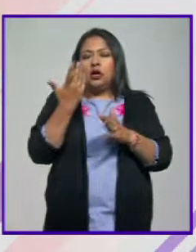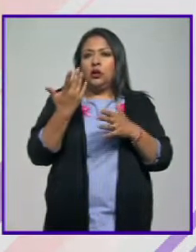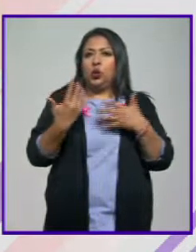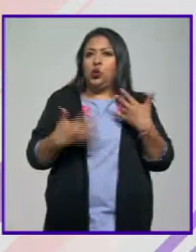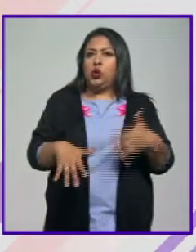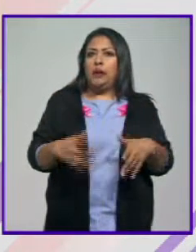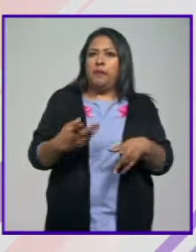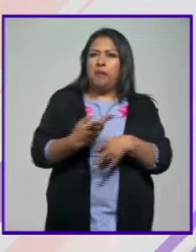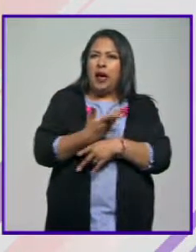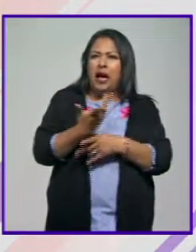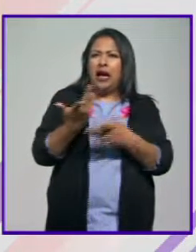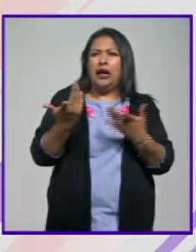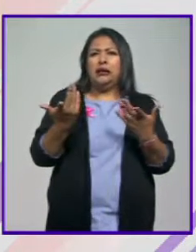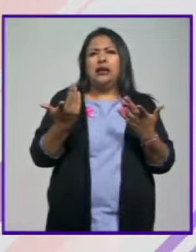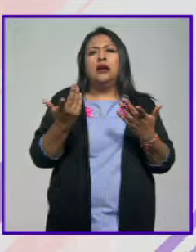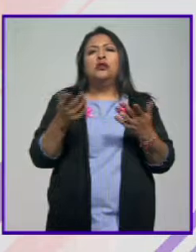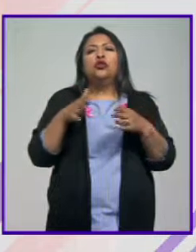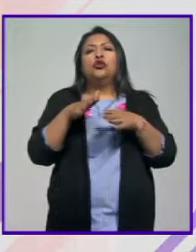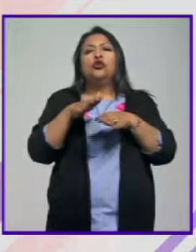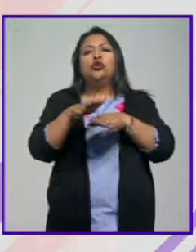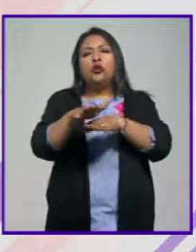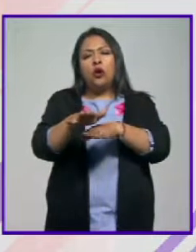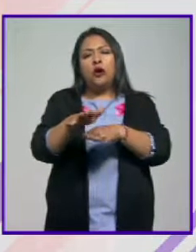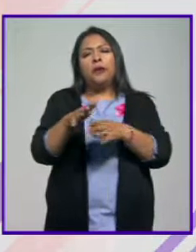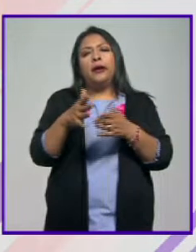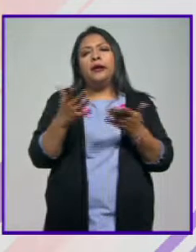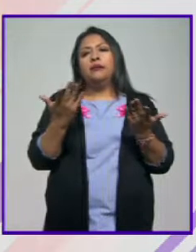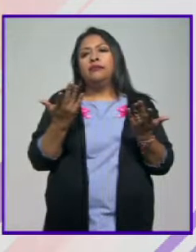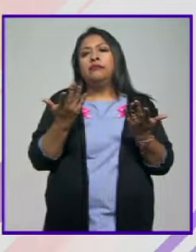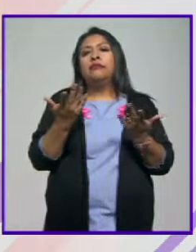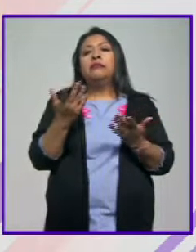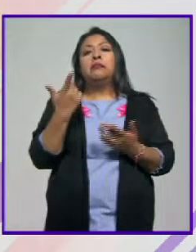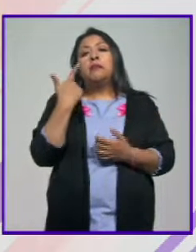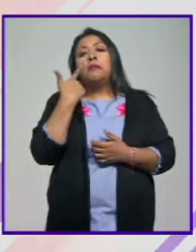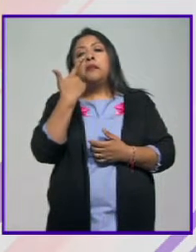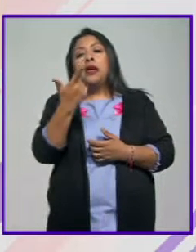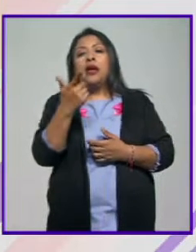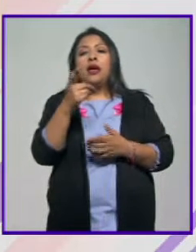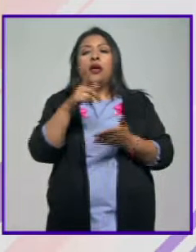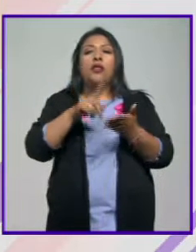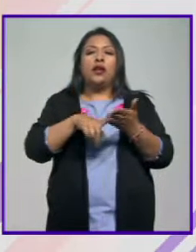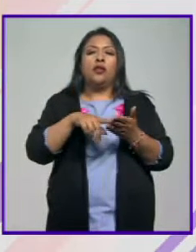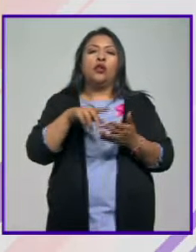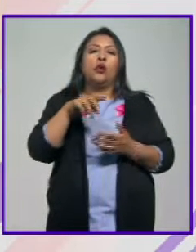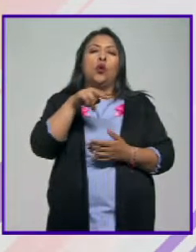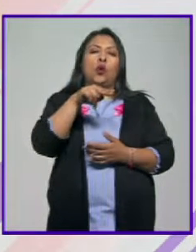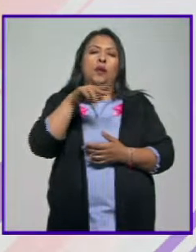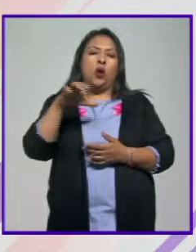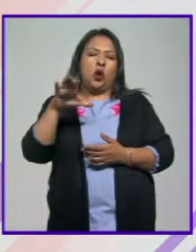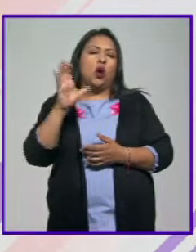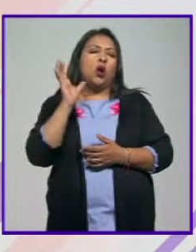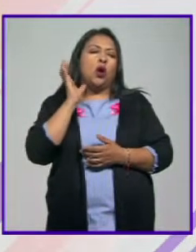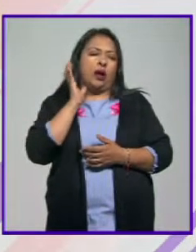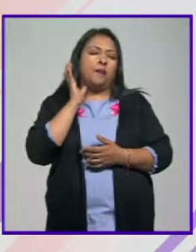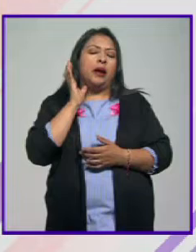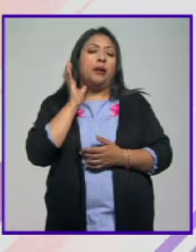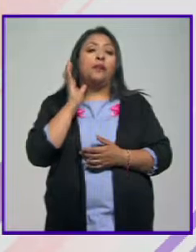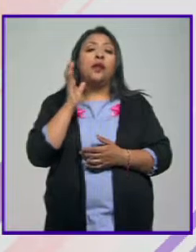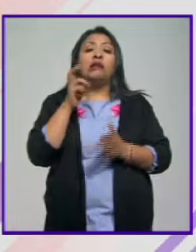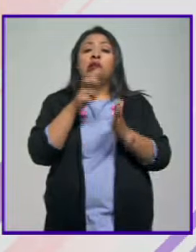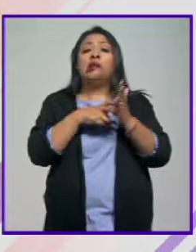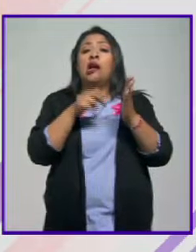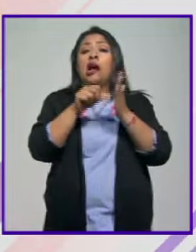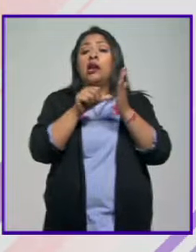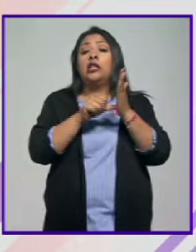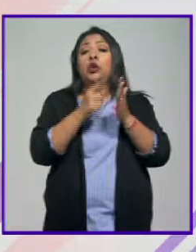polémica, en torno a lo que ha dejado ver el Congreso de Nuevo León, que reformó el artículo